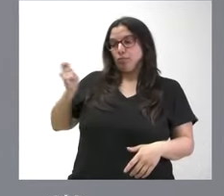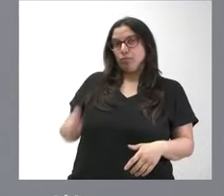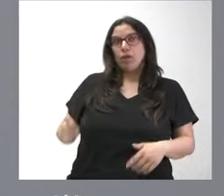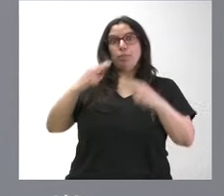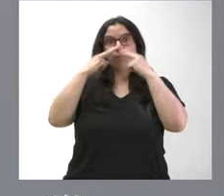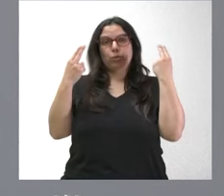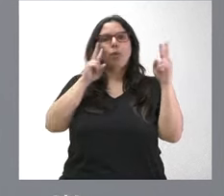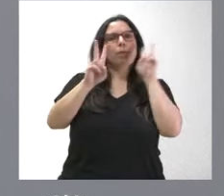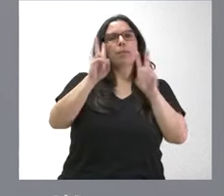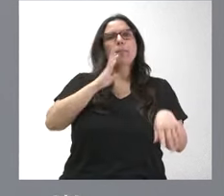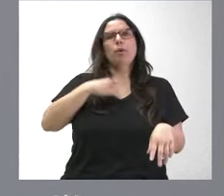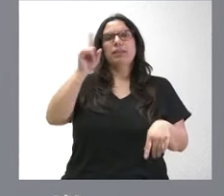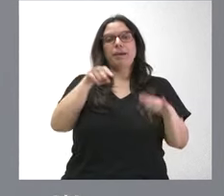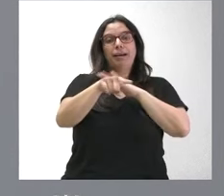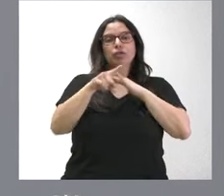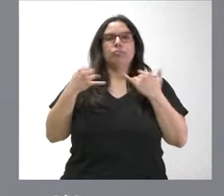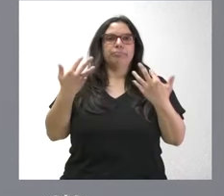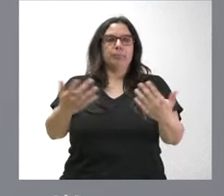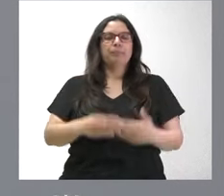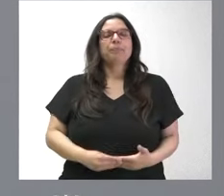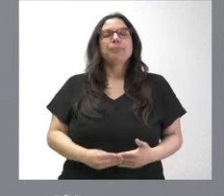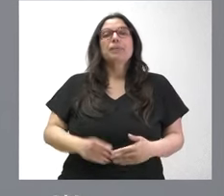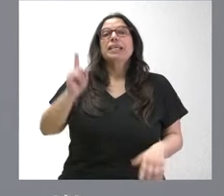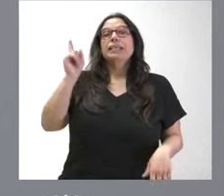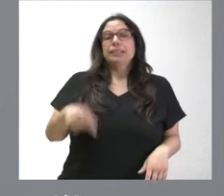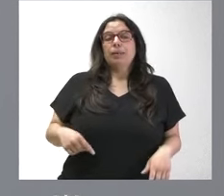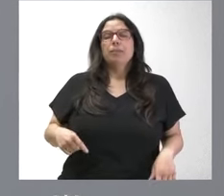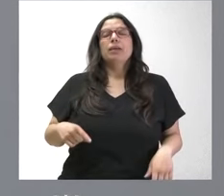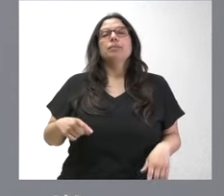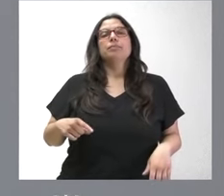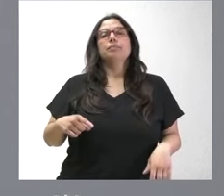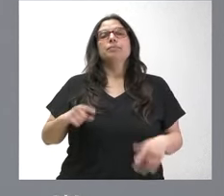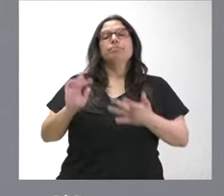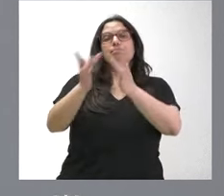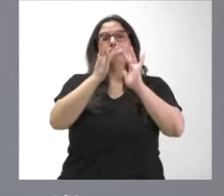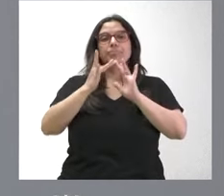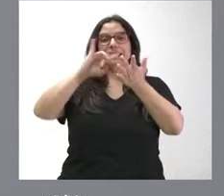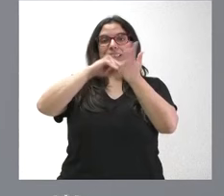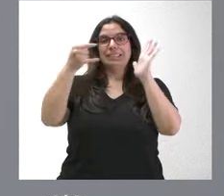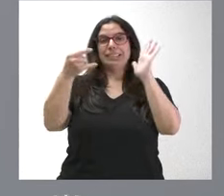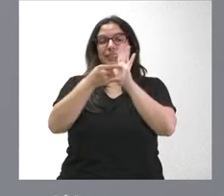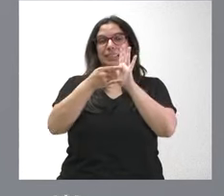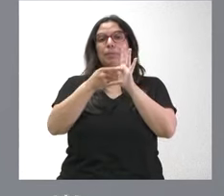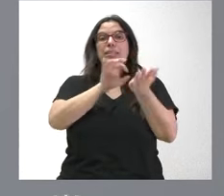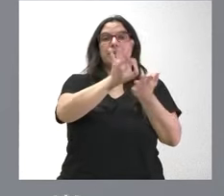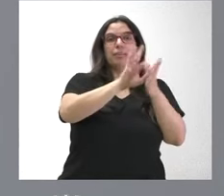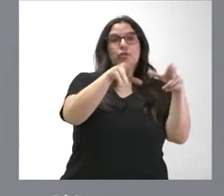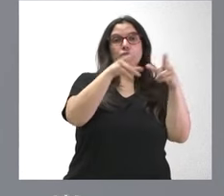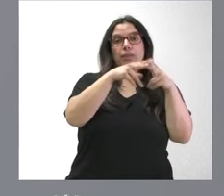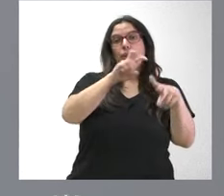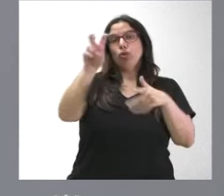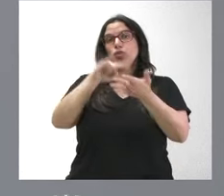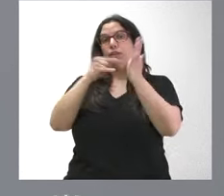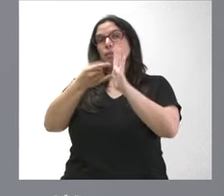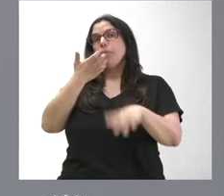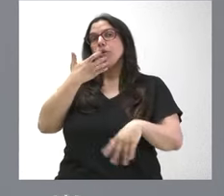tramitación ágil de lo mismo. Asimismo, se va a proceder a la interconexión del sistema de servicios sociales con otros sistemas, como el servicio